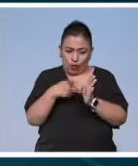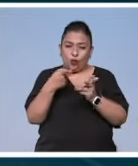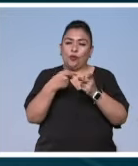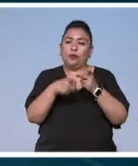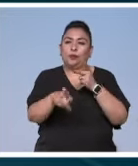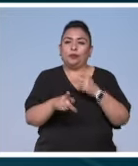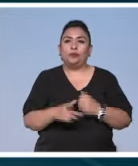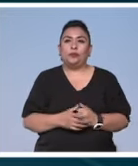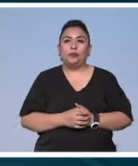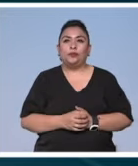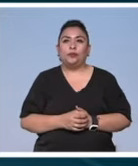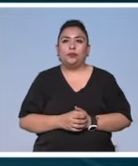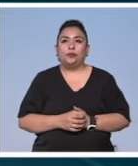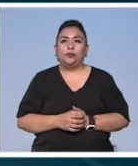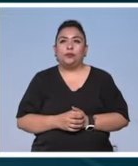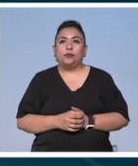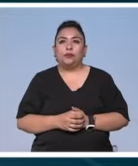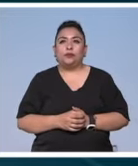a iniciar.